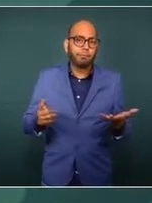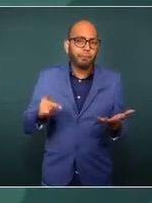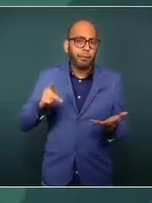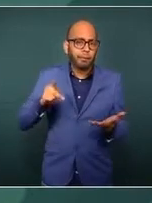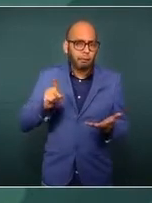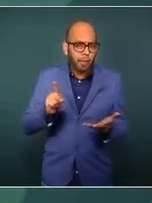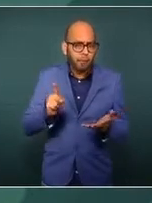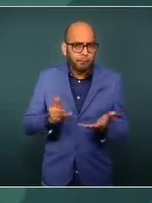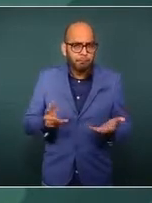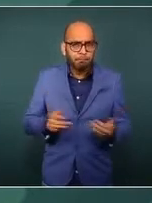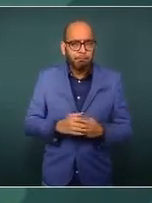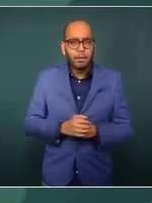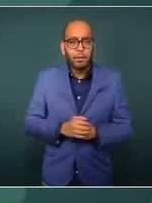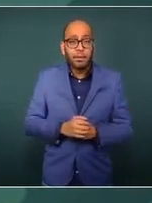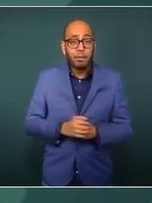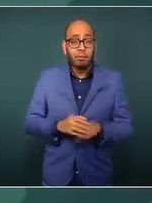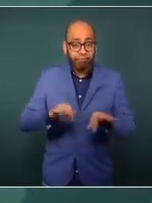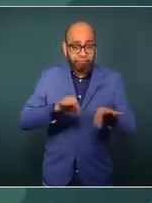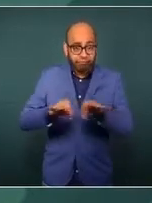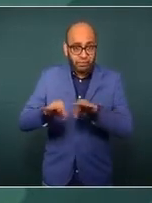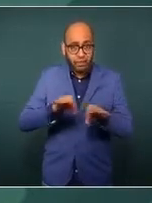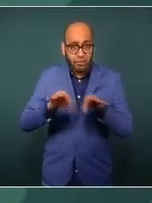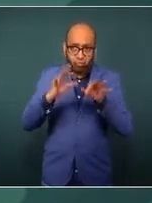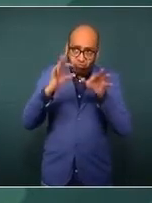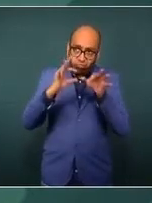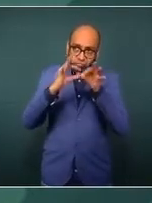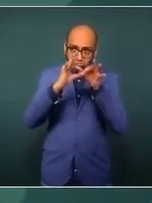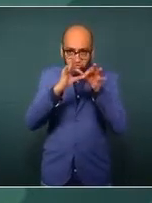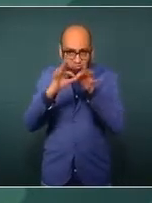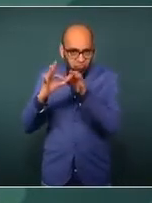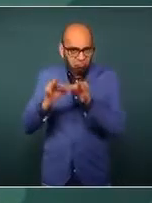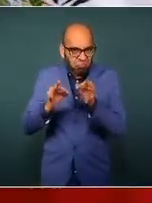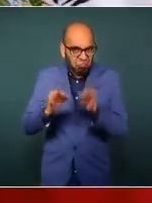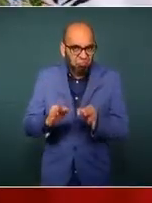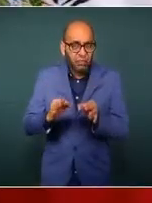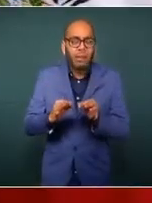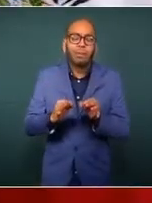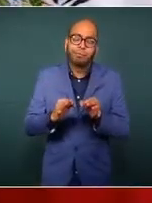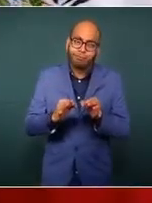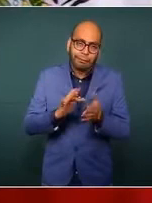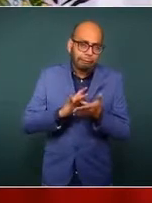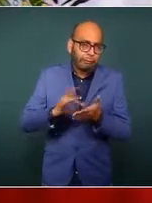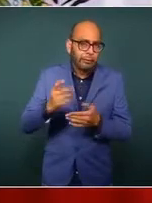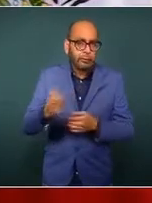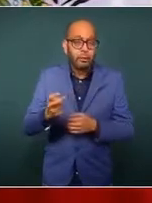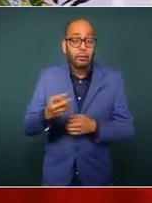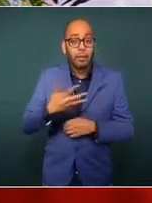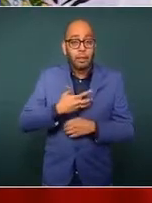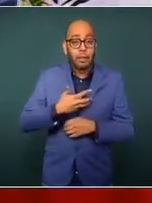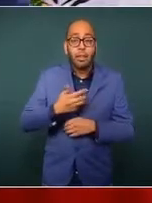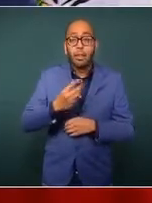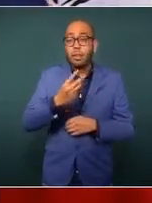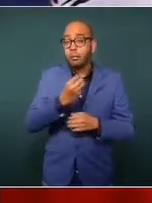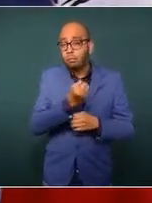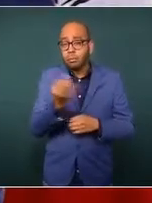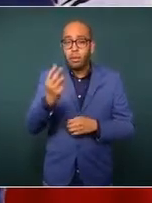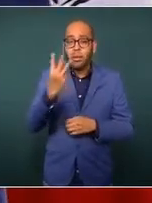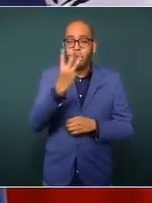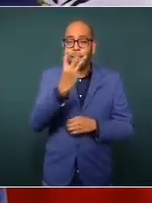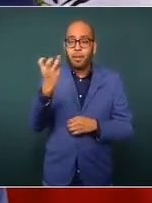a un trabajo coordinado llevamos 376 reuniones